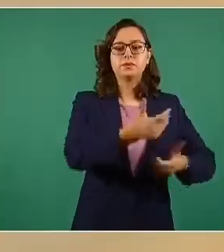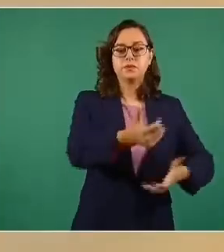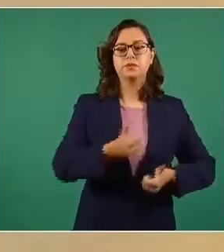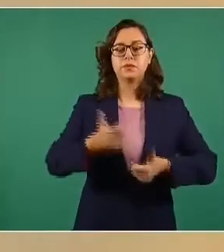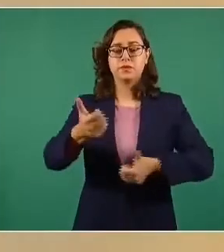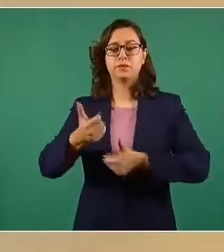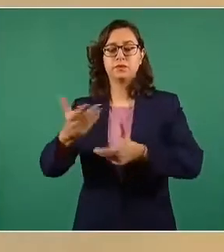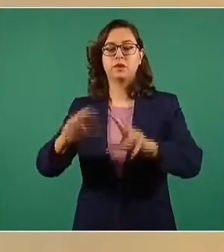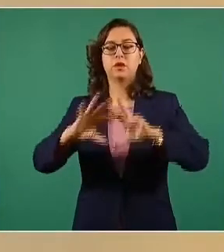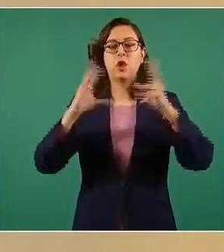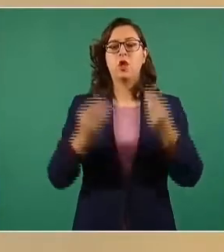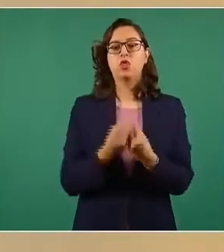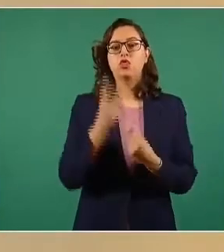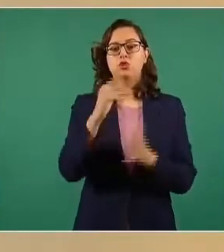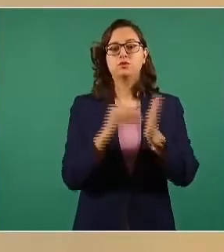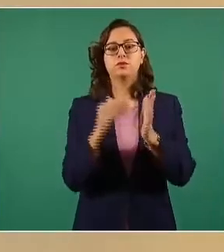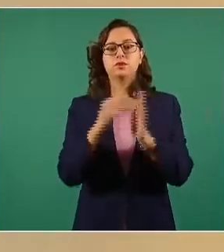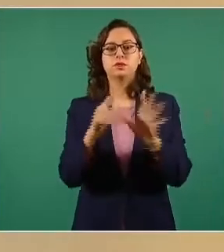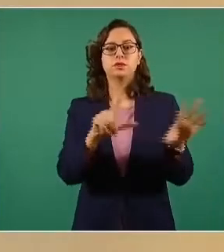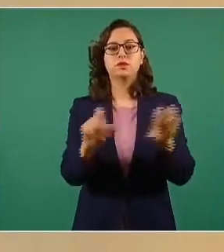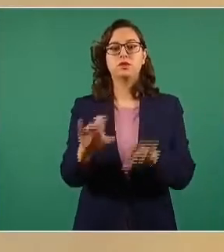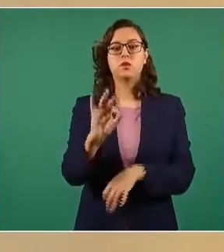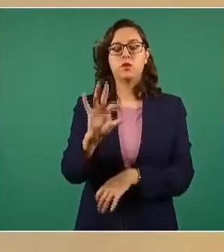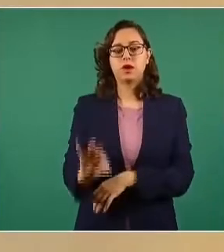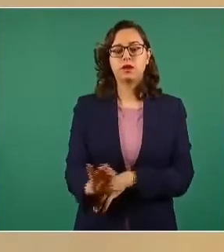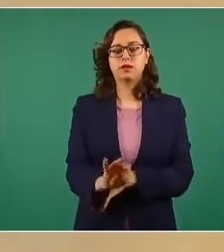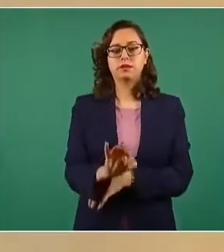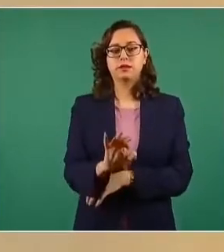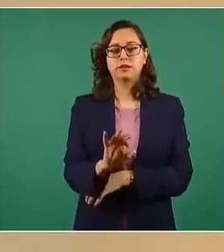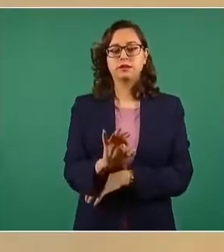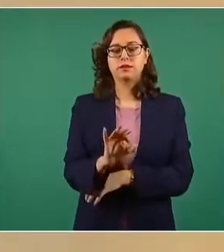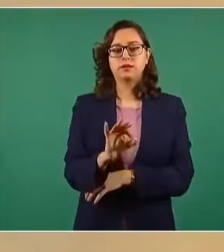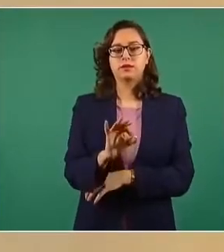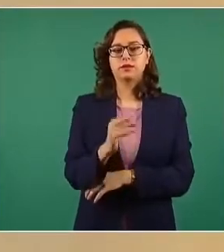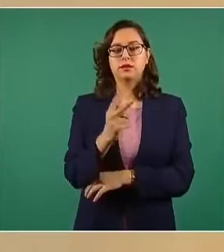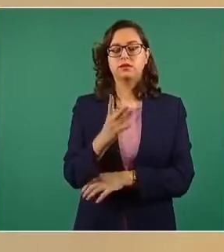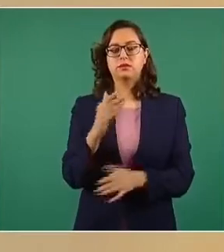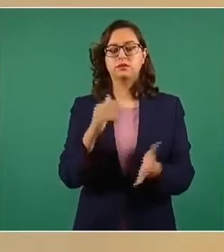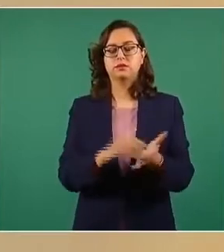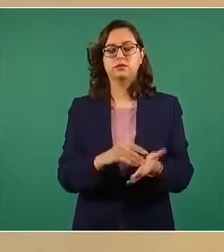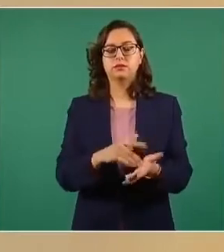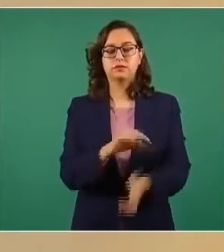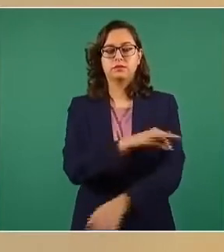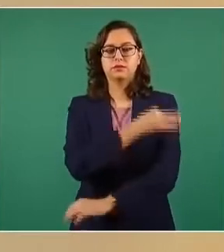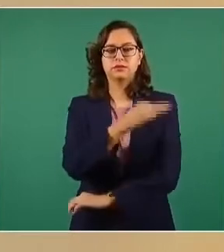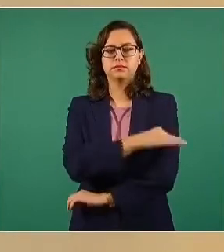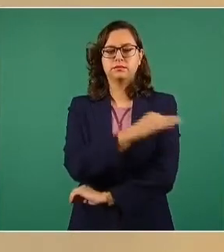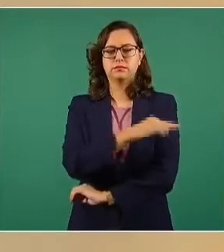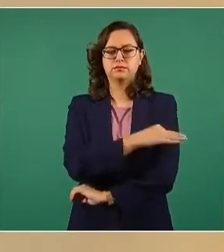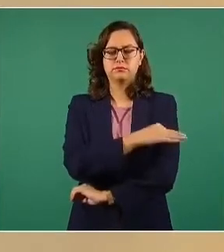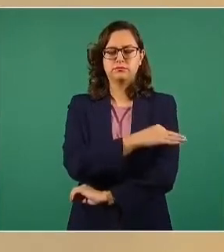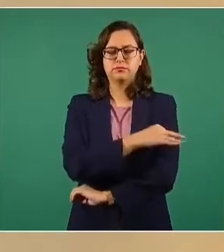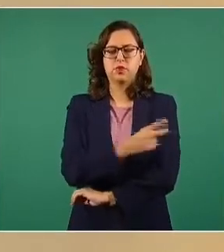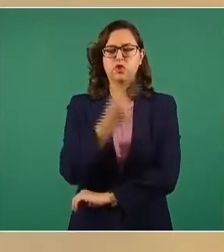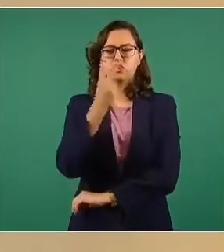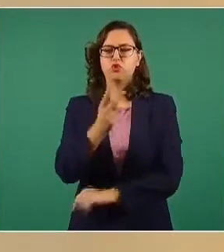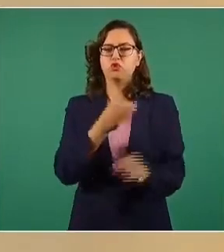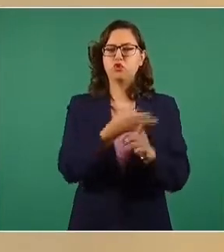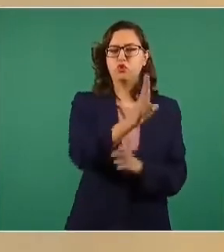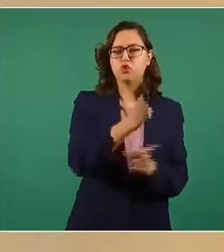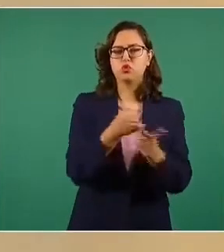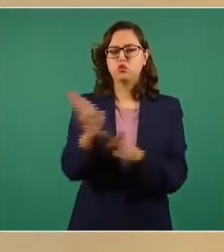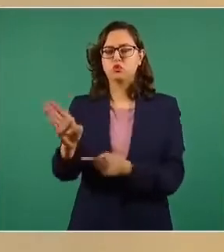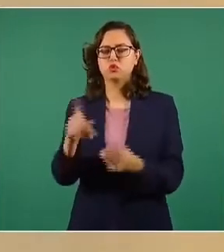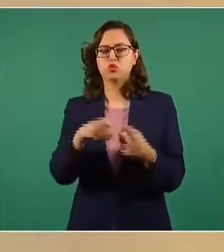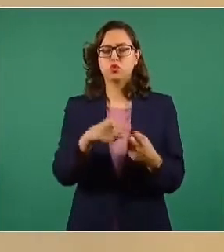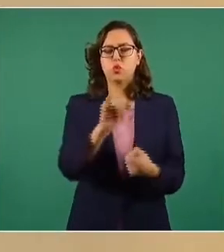2 millones 742 mil 510 dosis. Se hicieron dos rutas el día jueves